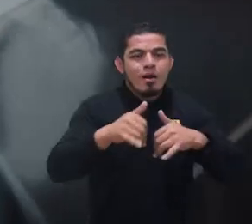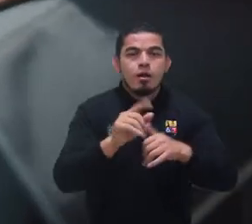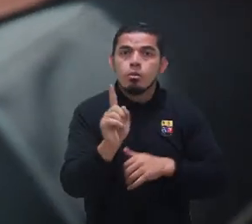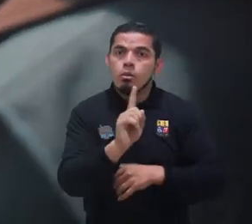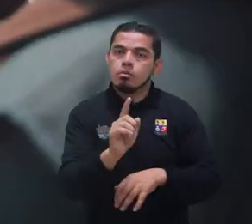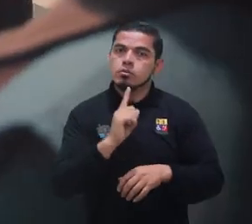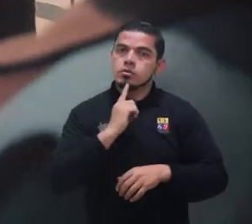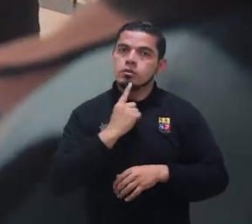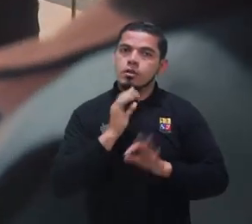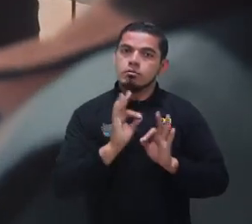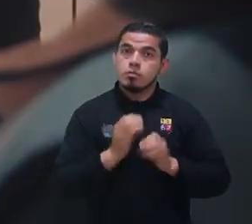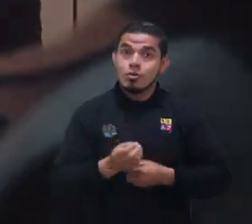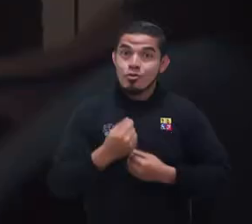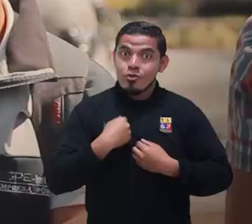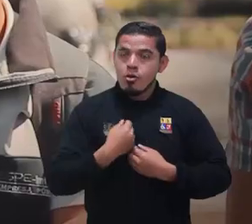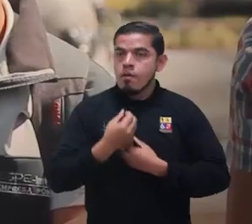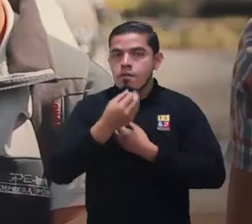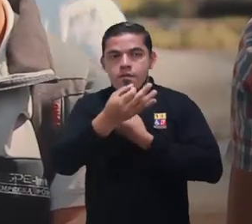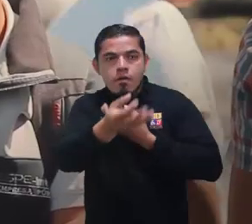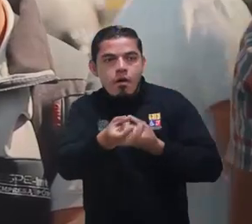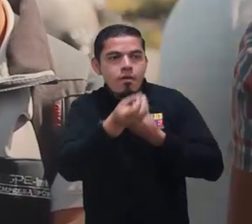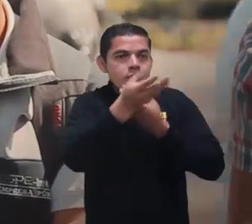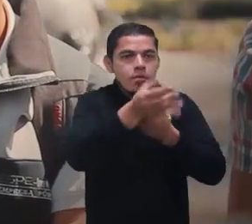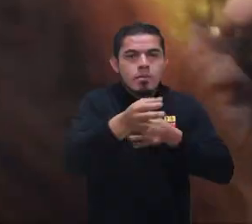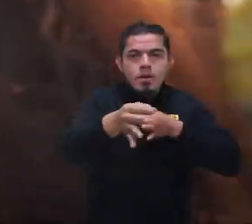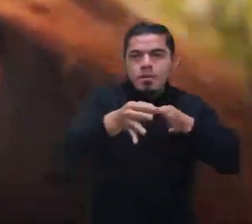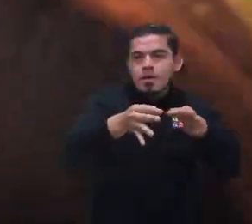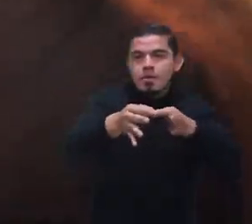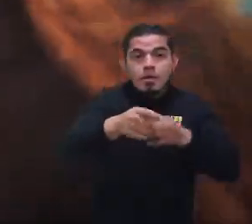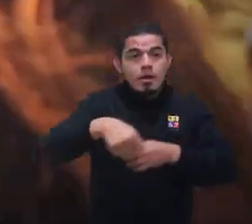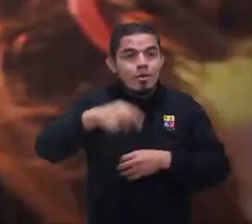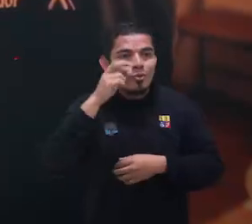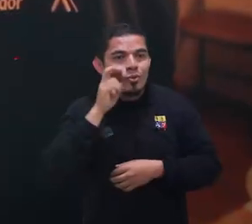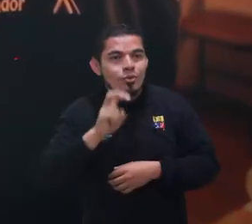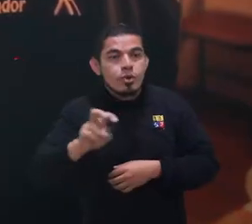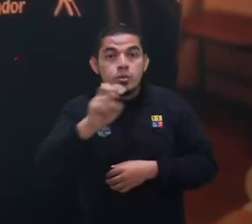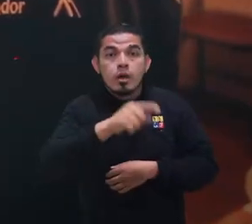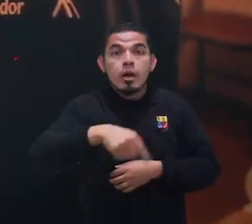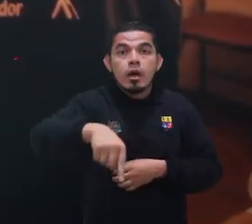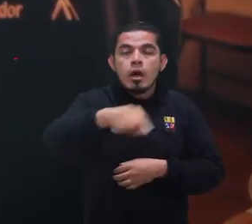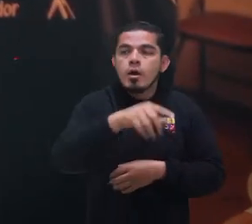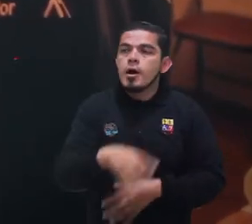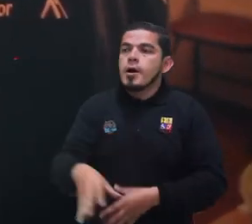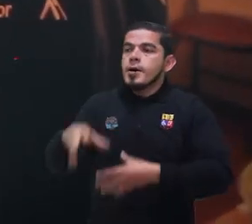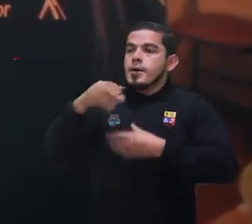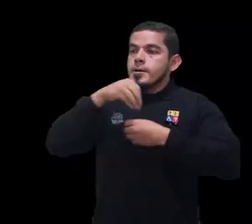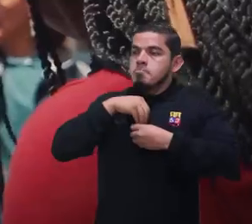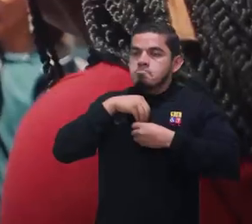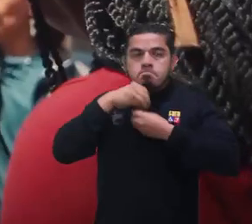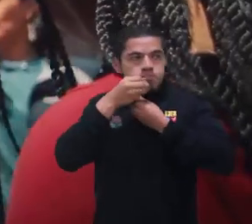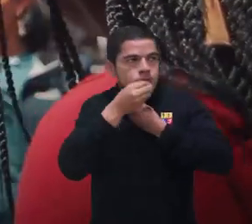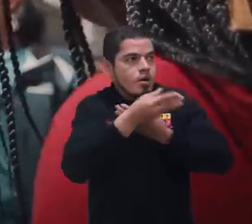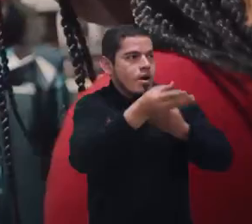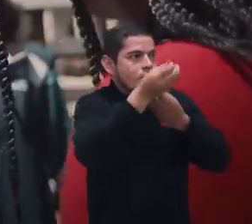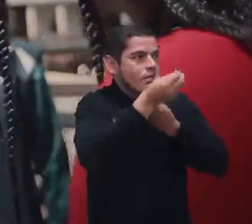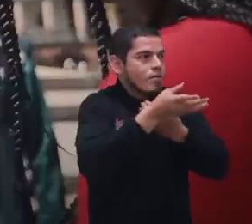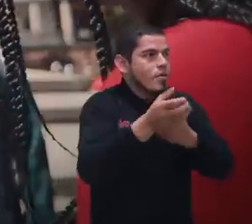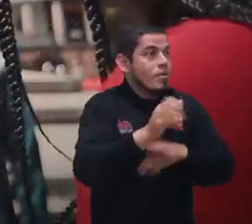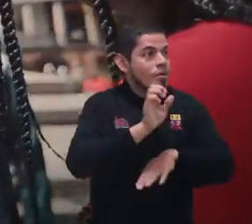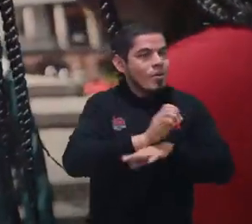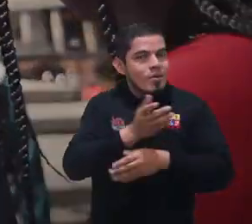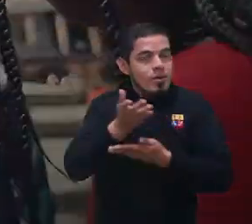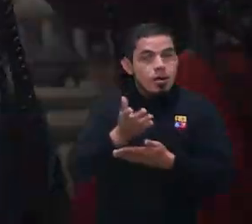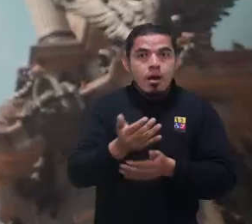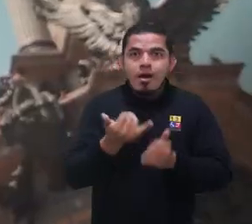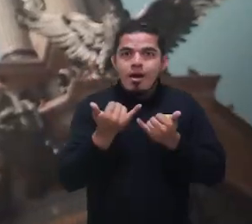Lo que yo les diga a estas personas, a estos turistas, es lo que se van a llevar de Ecuador. Es que soy eso.